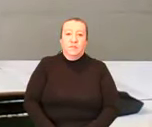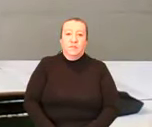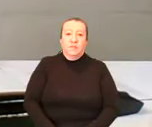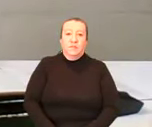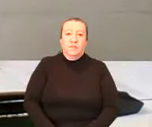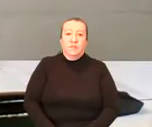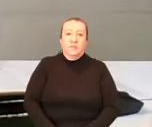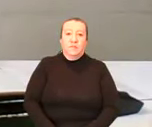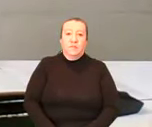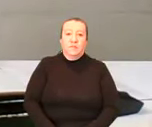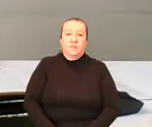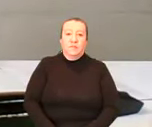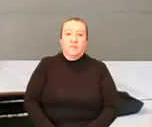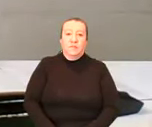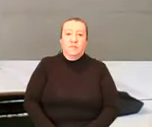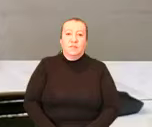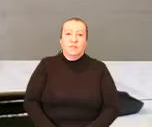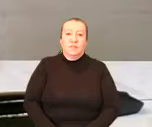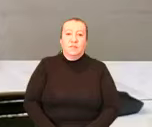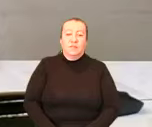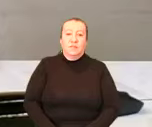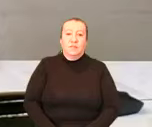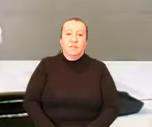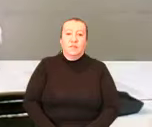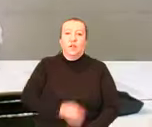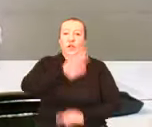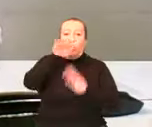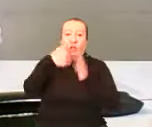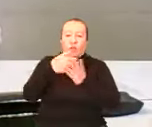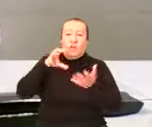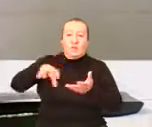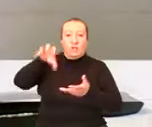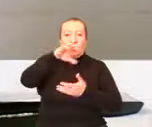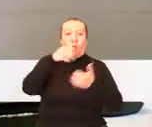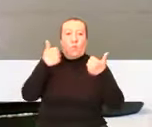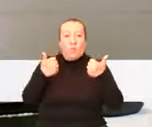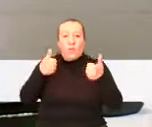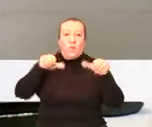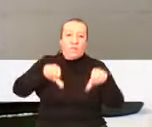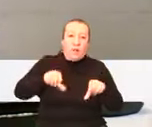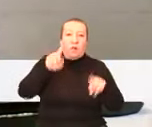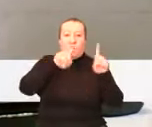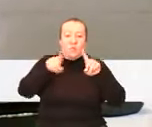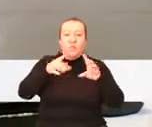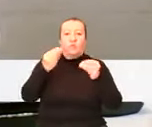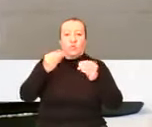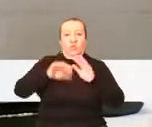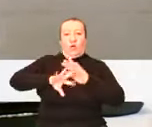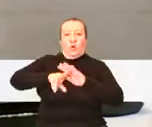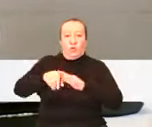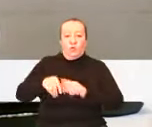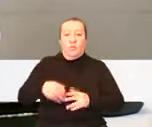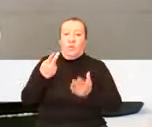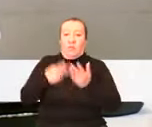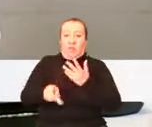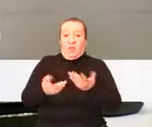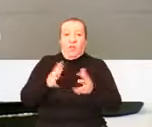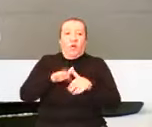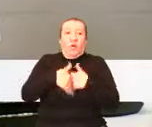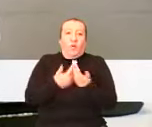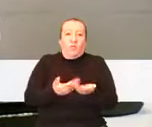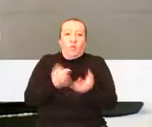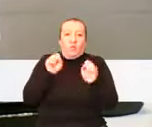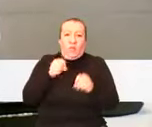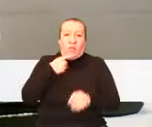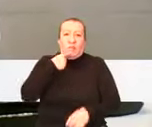Trabajo con él. Y como en todos los sectores, hay buenos y malos, hay honestos y corruptos. Perdónenme, pero recuerden